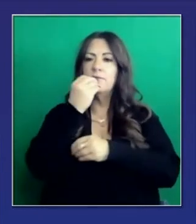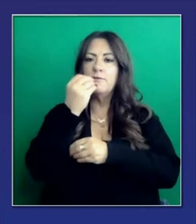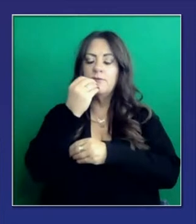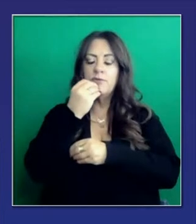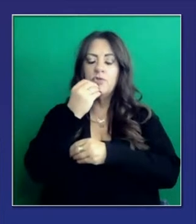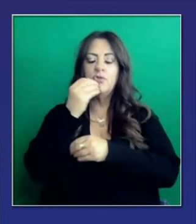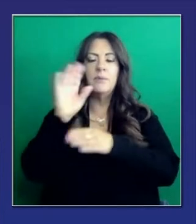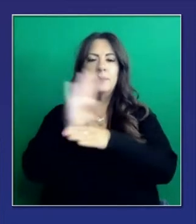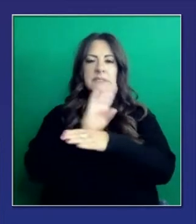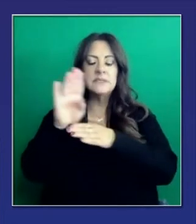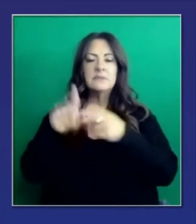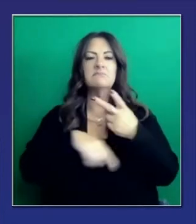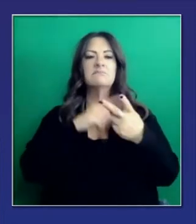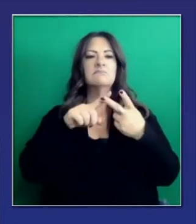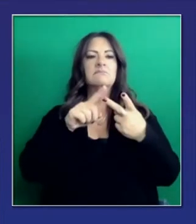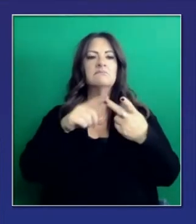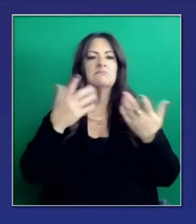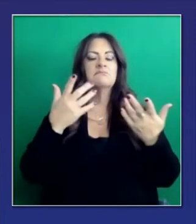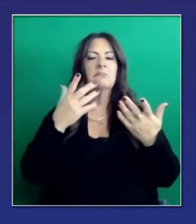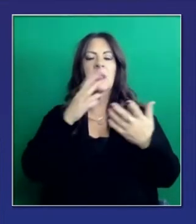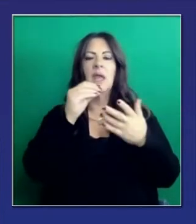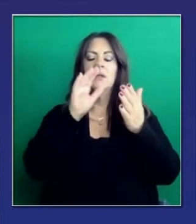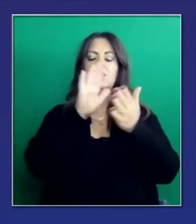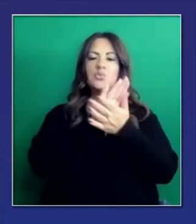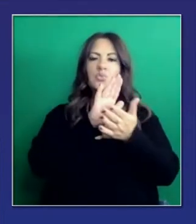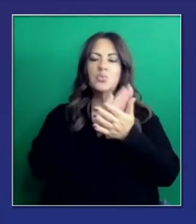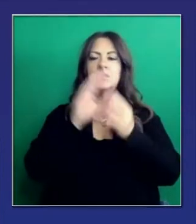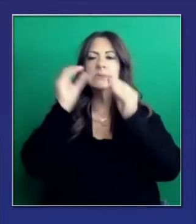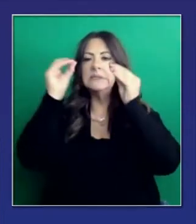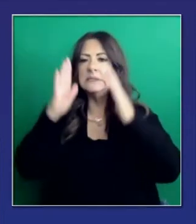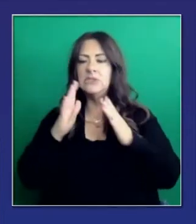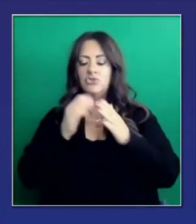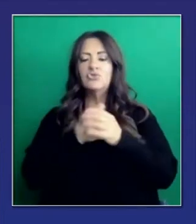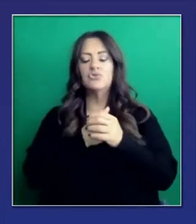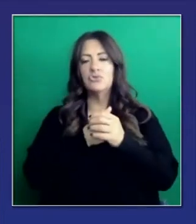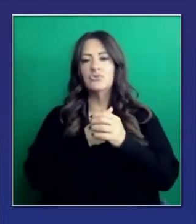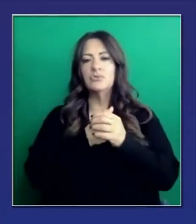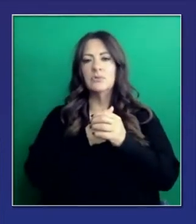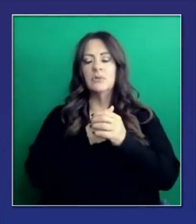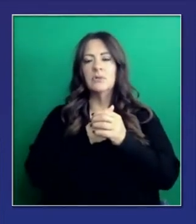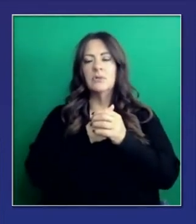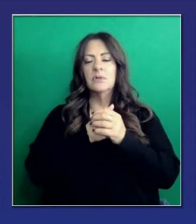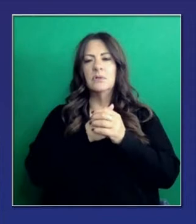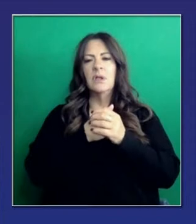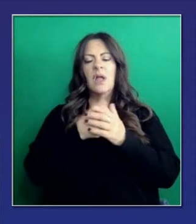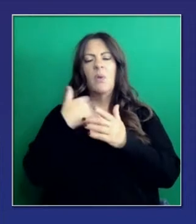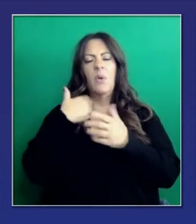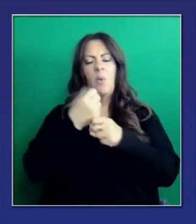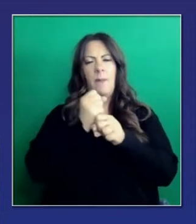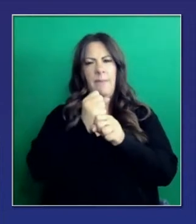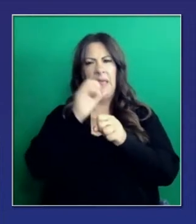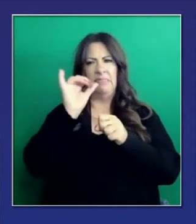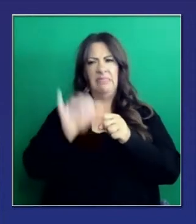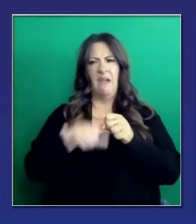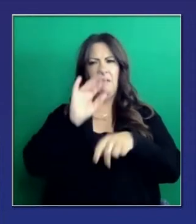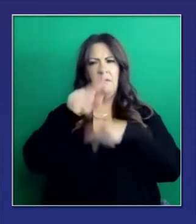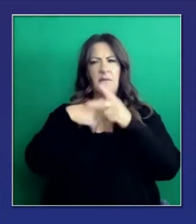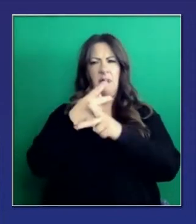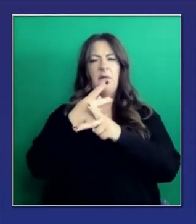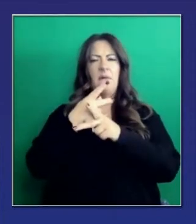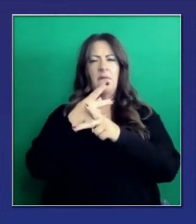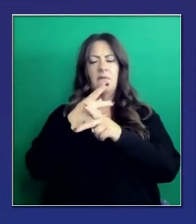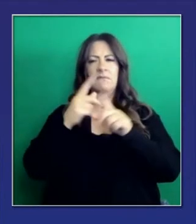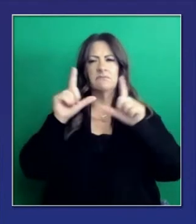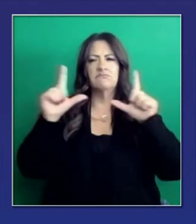aclarar que queremos continuar proporcionando esa prioridad dentro de ese grupo. 65